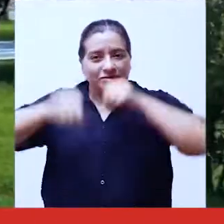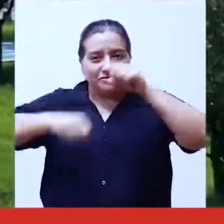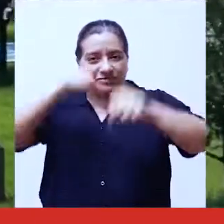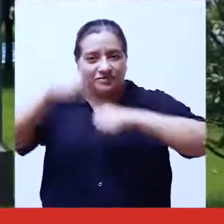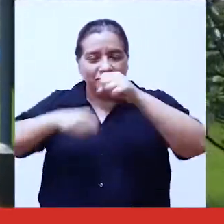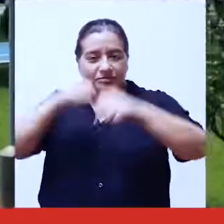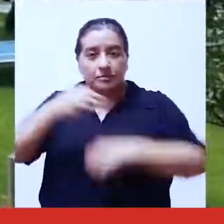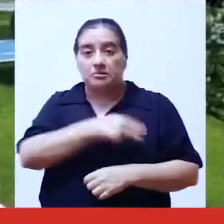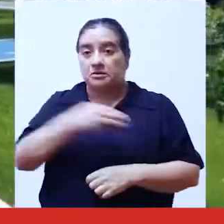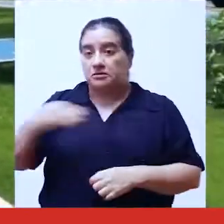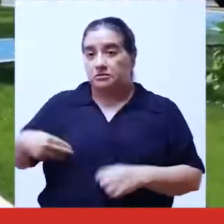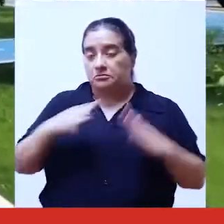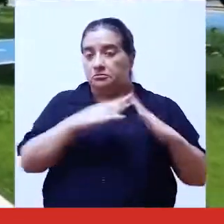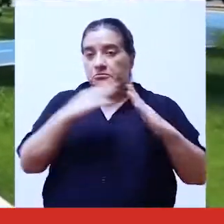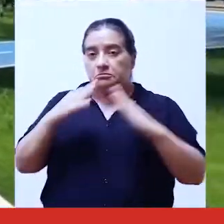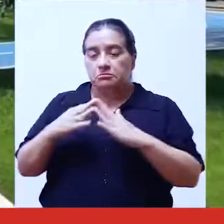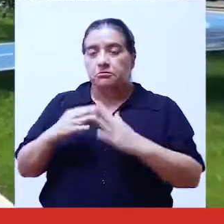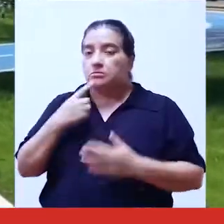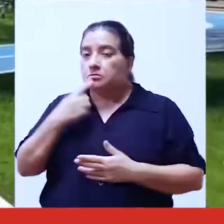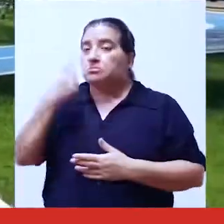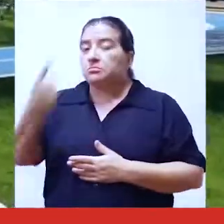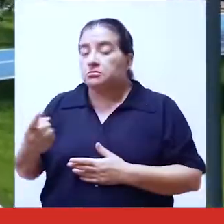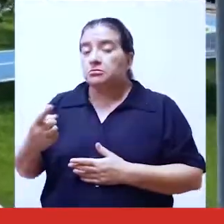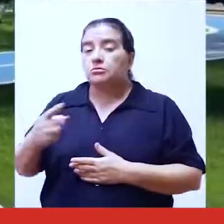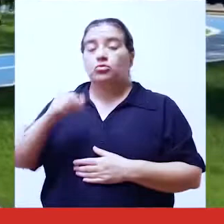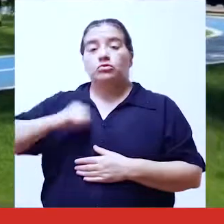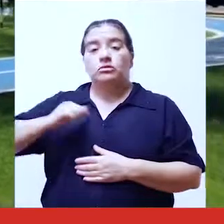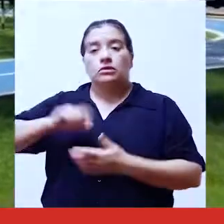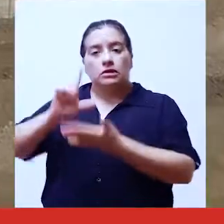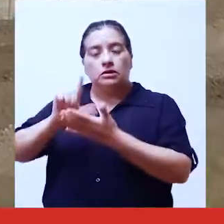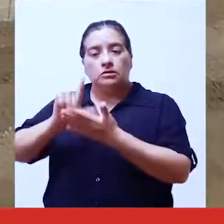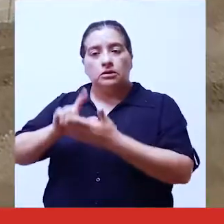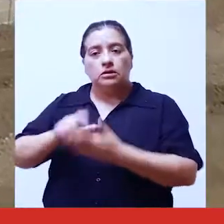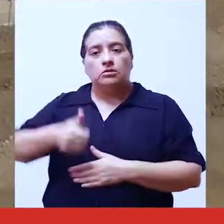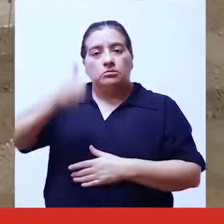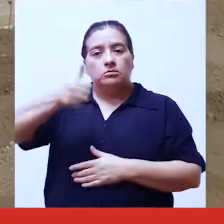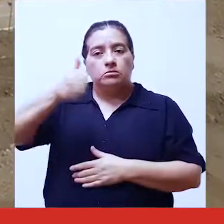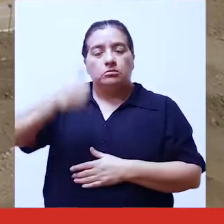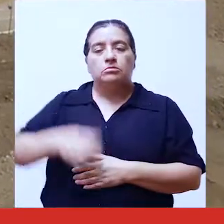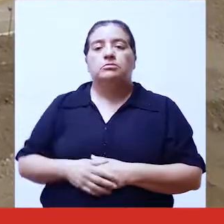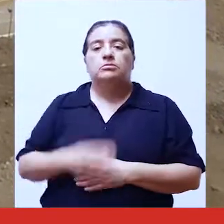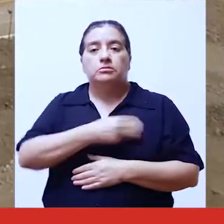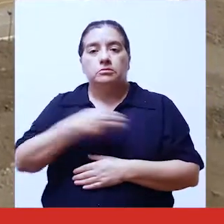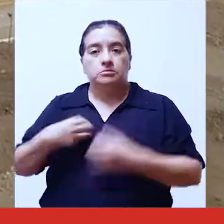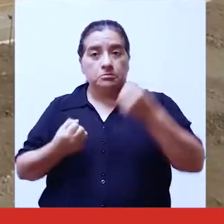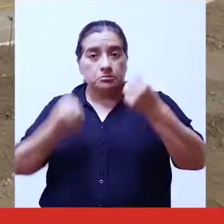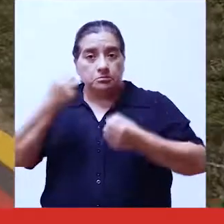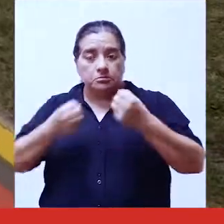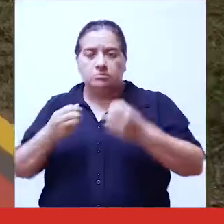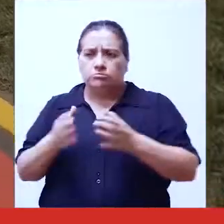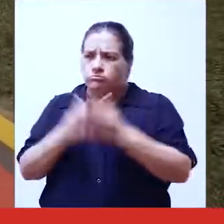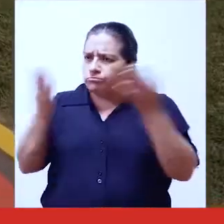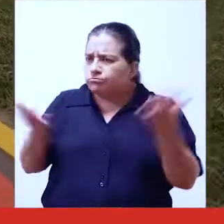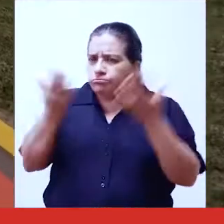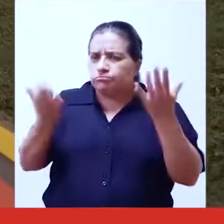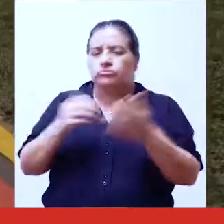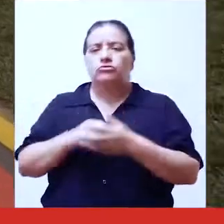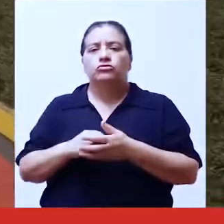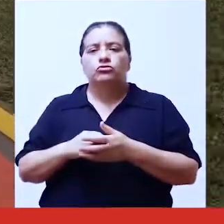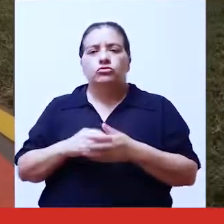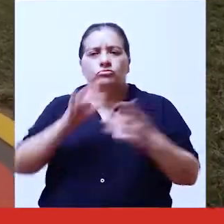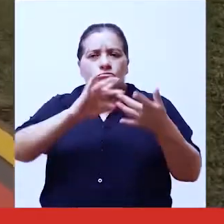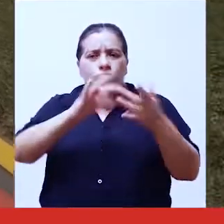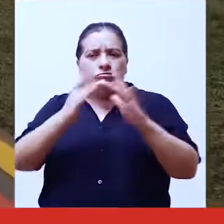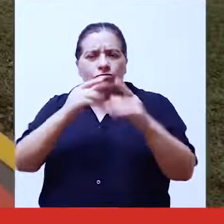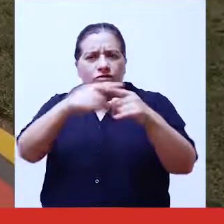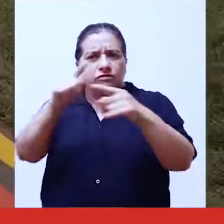Avenidas exclusivas para ciclistas. El Ministerio de Vivienda planteó a la Municipalidad de Lima y a la Autoridad de Transporte Urbano impulsar de